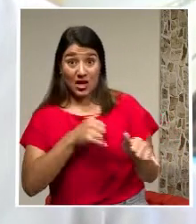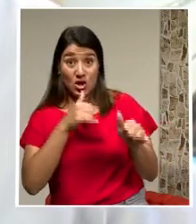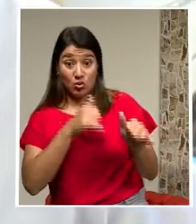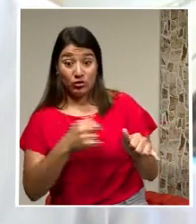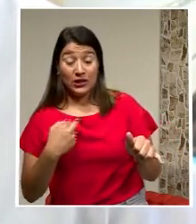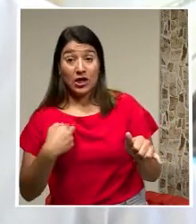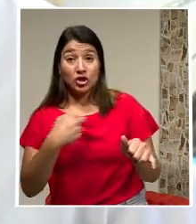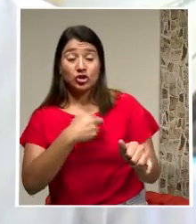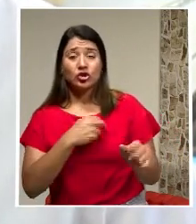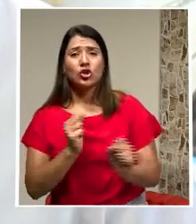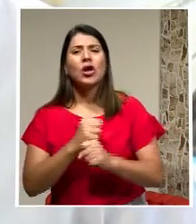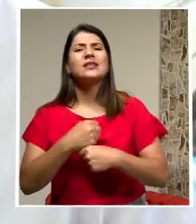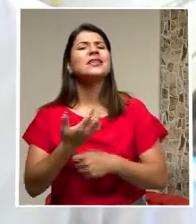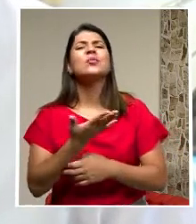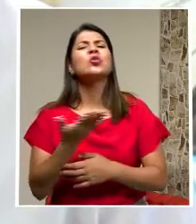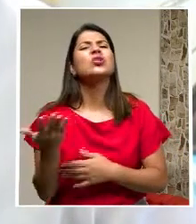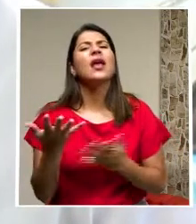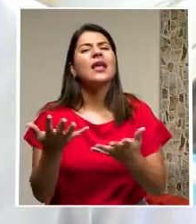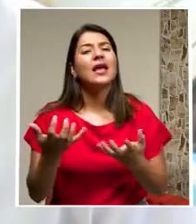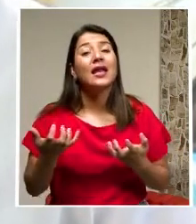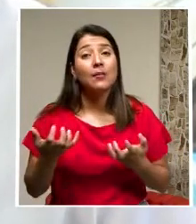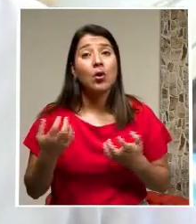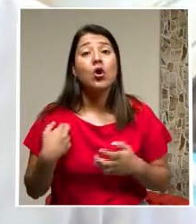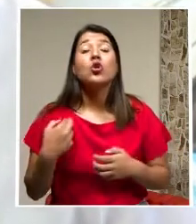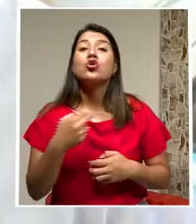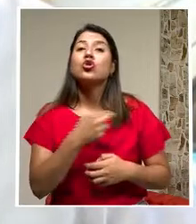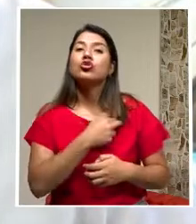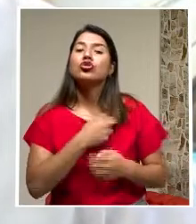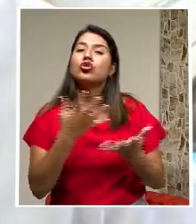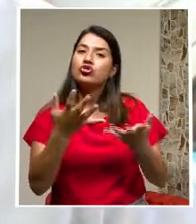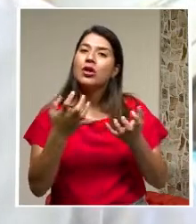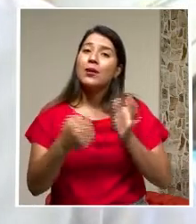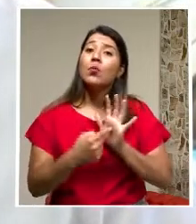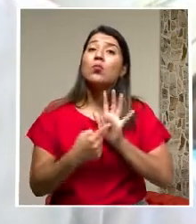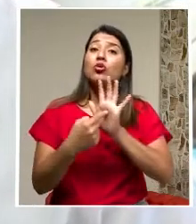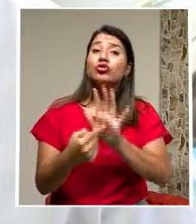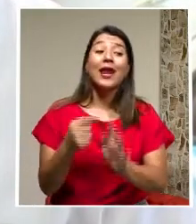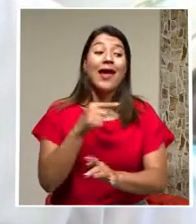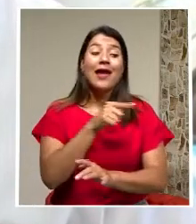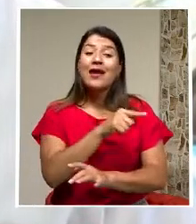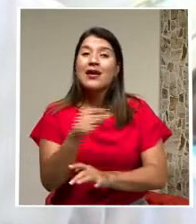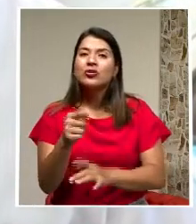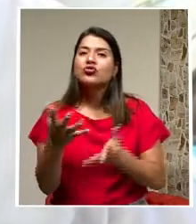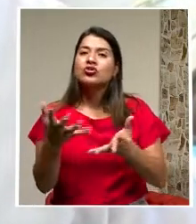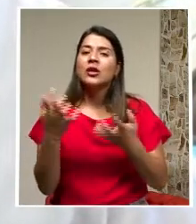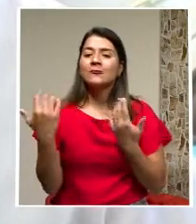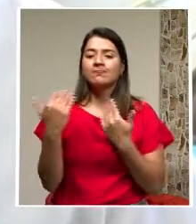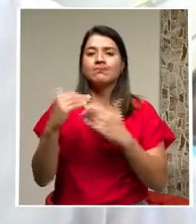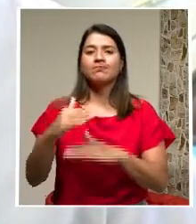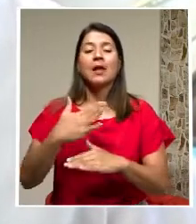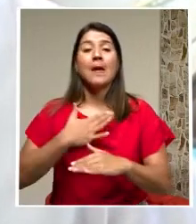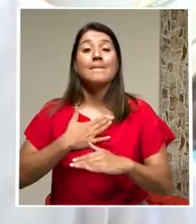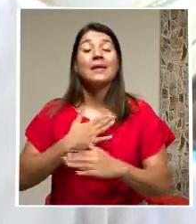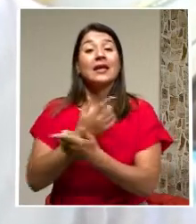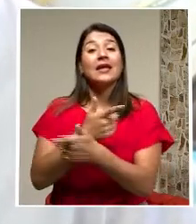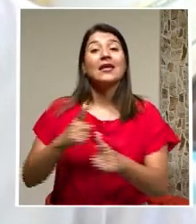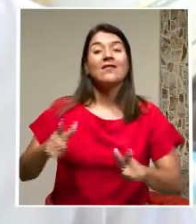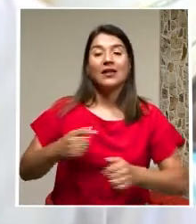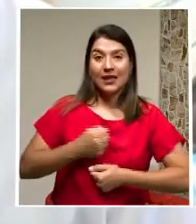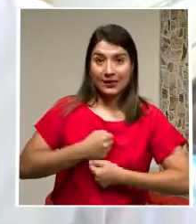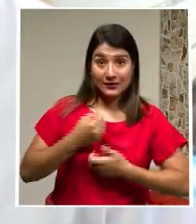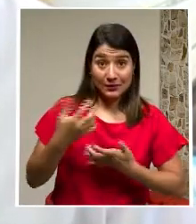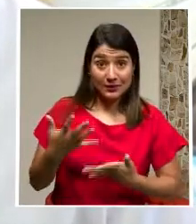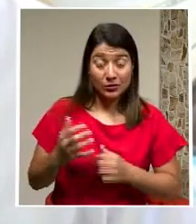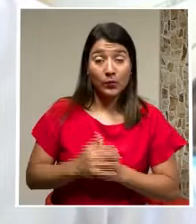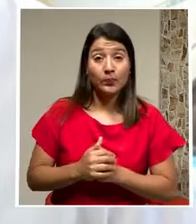precisamente que se está tratando de coartar el derecho a la libertad de expresión que en este caso tiene una connotación especial porque